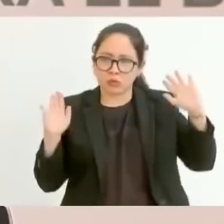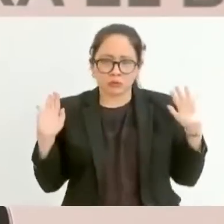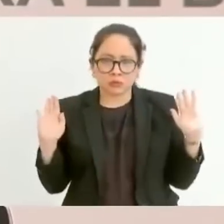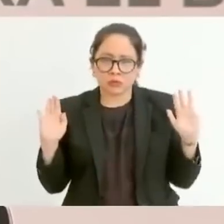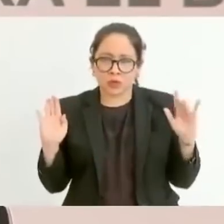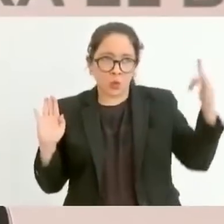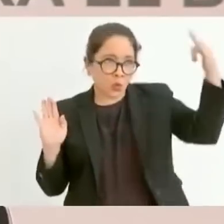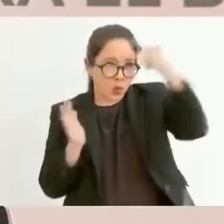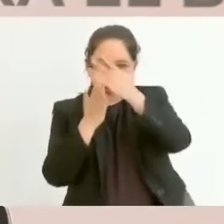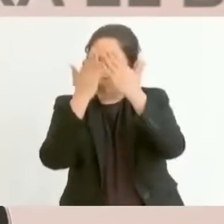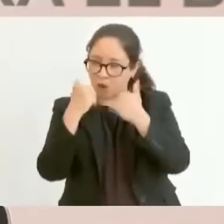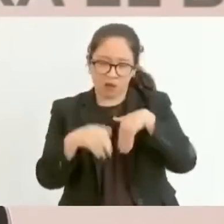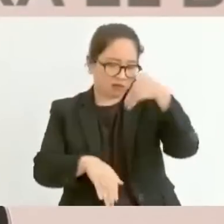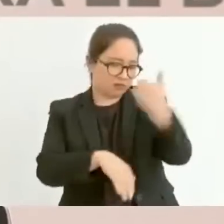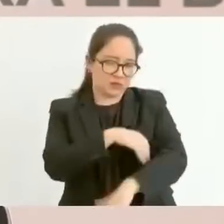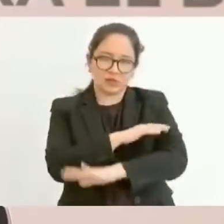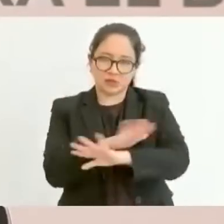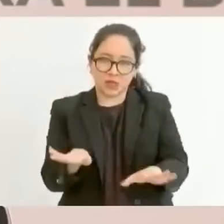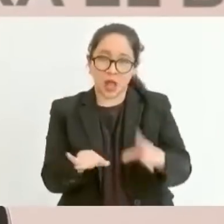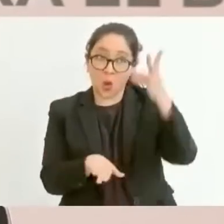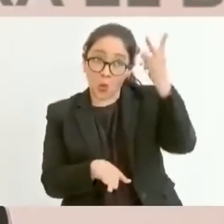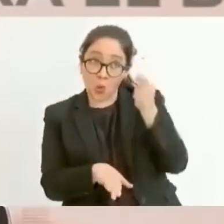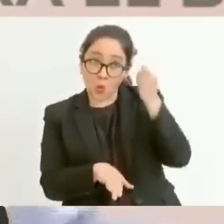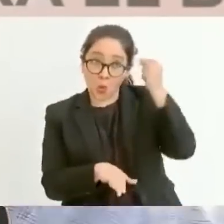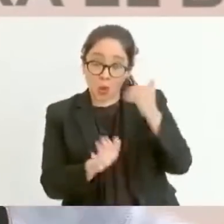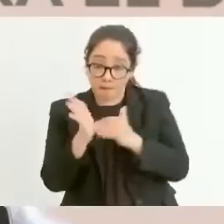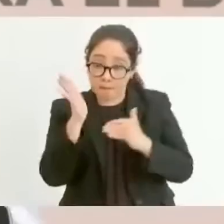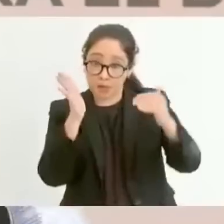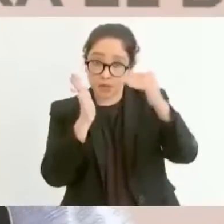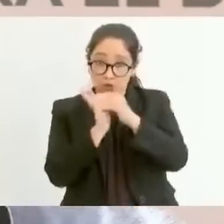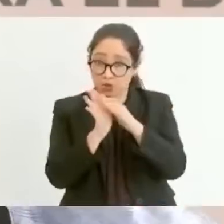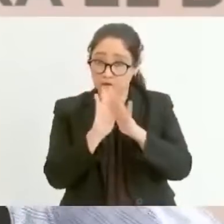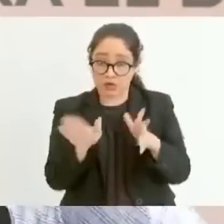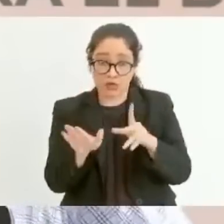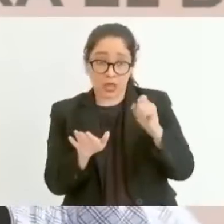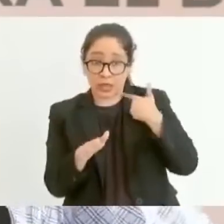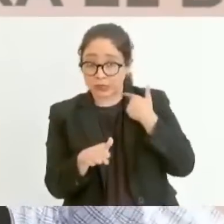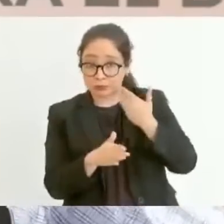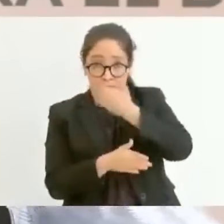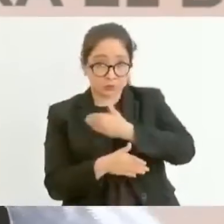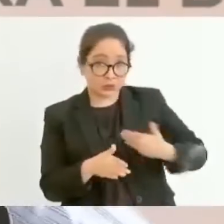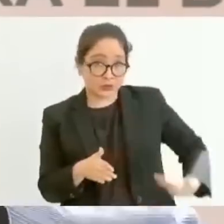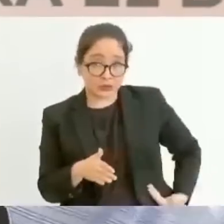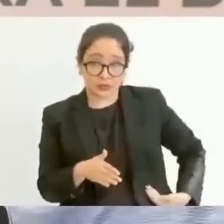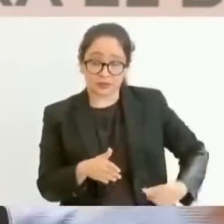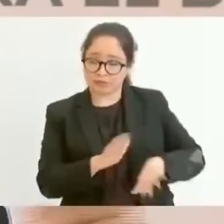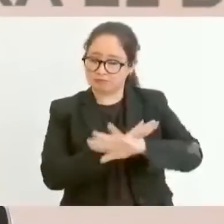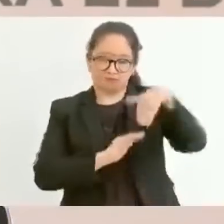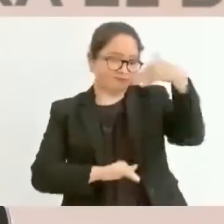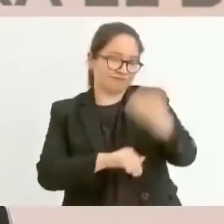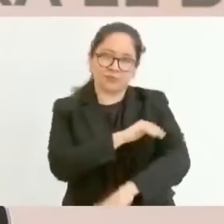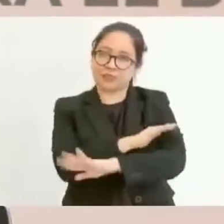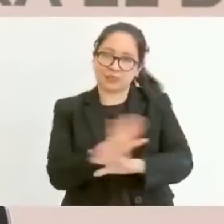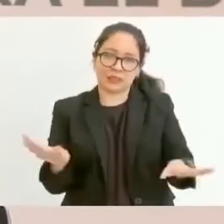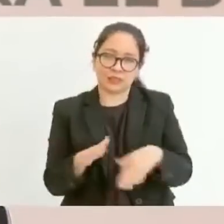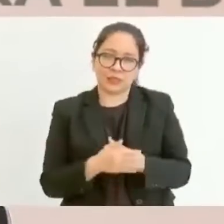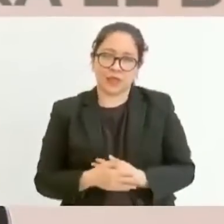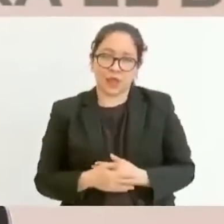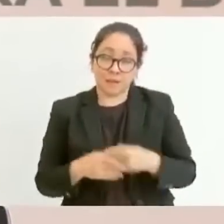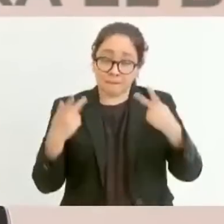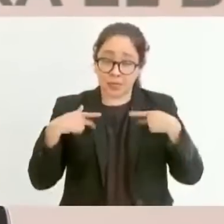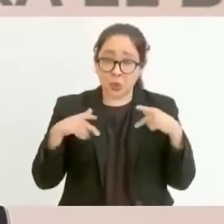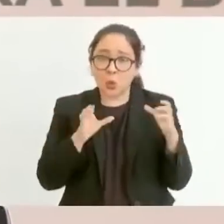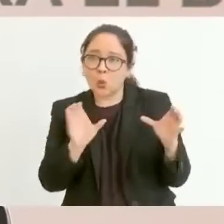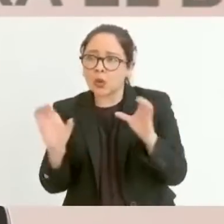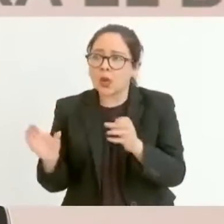millonarias para los expresidentes. Ya el presidente no tiene 8.000 elementos del Estado Mayor para que lo